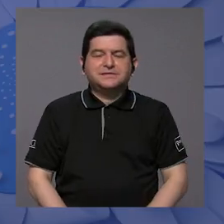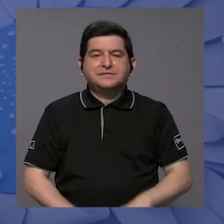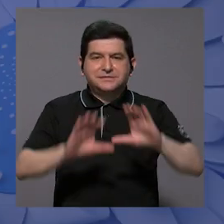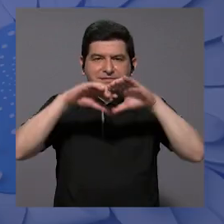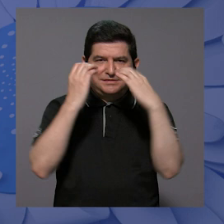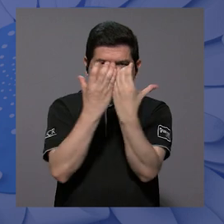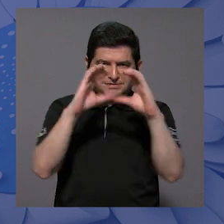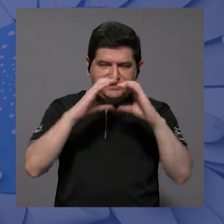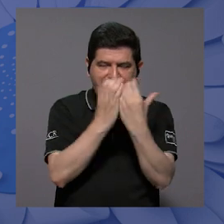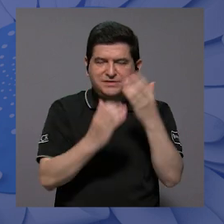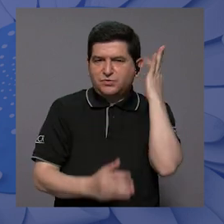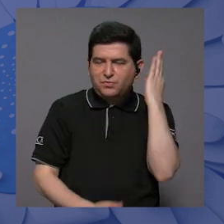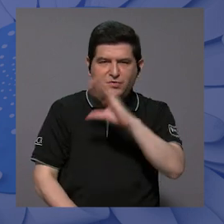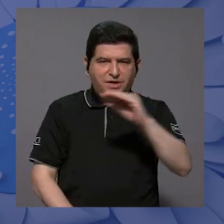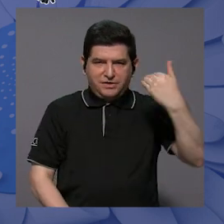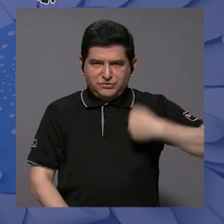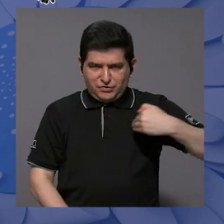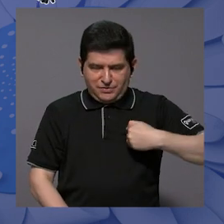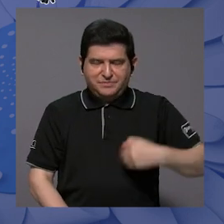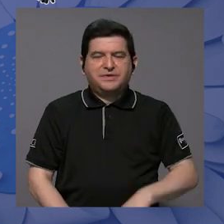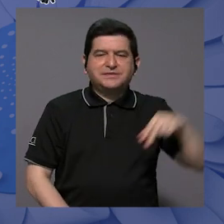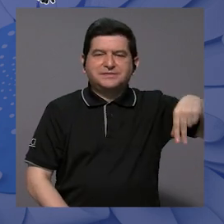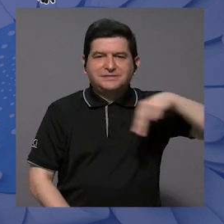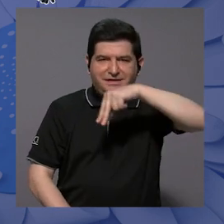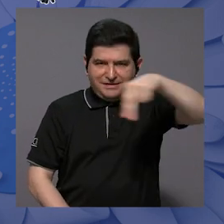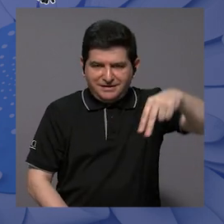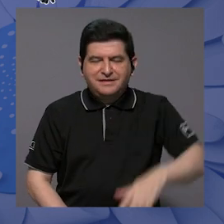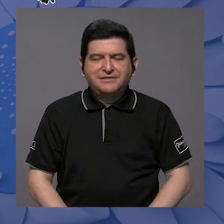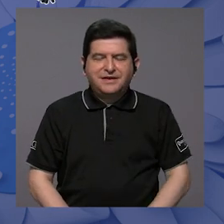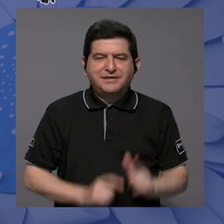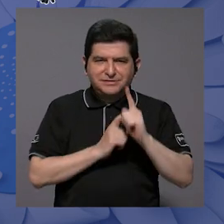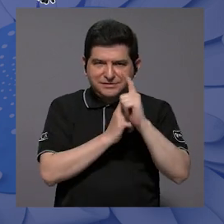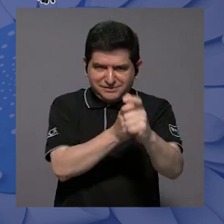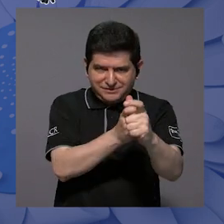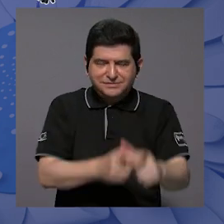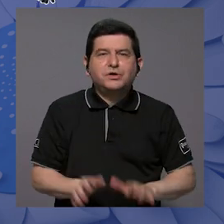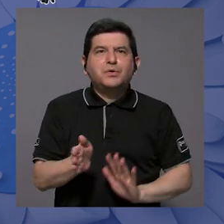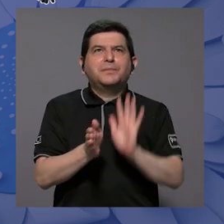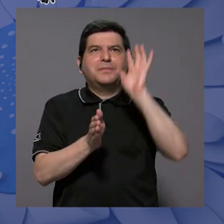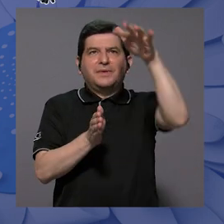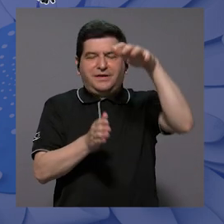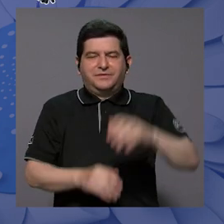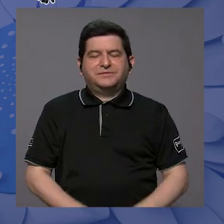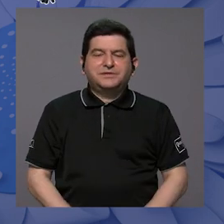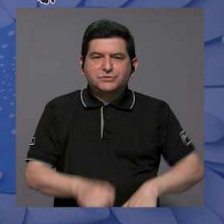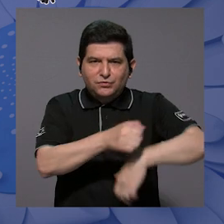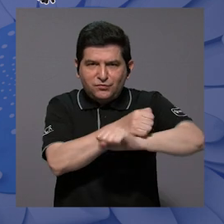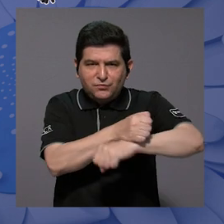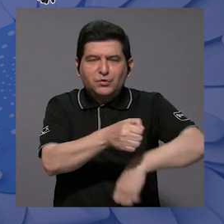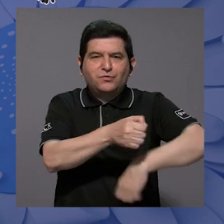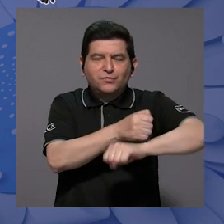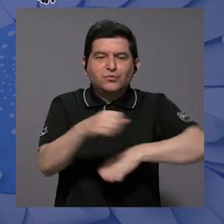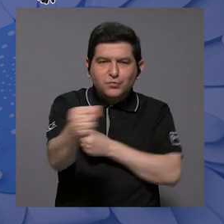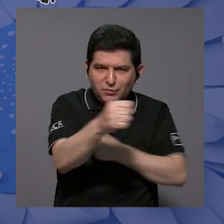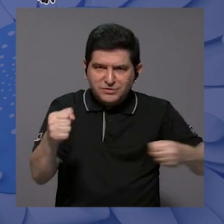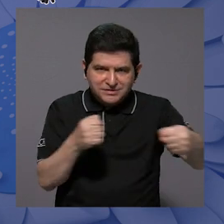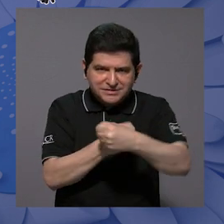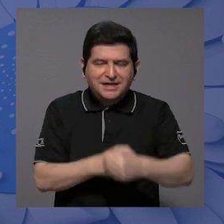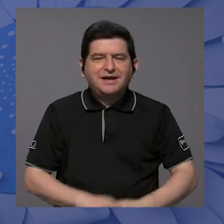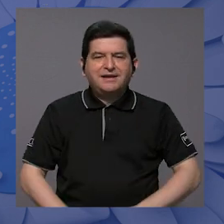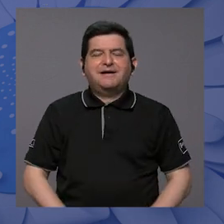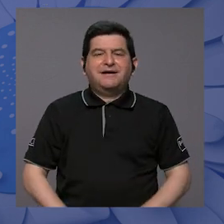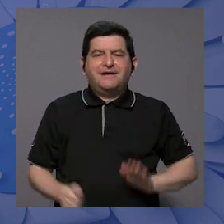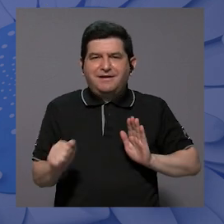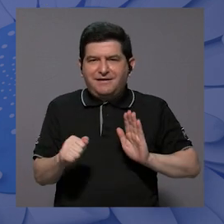tanto para categoría femenina como masculina, son ajedrez, atletismo, baloncesto, fútbol, fútbol sala,